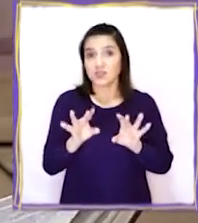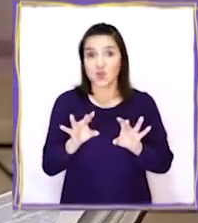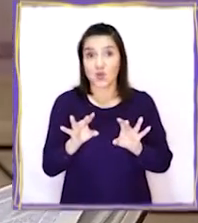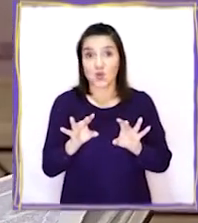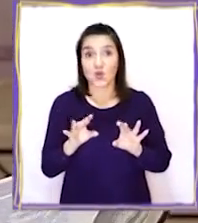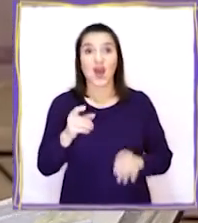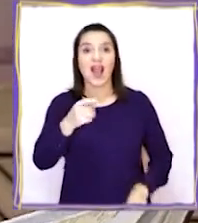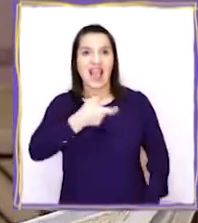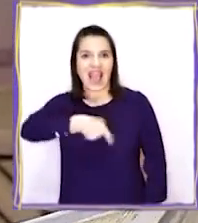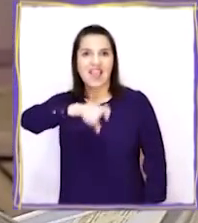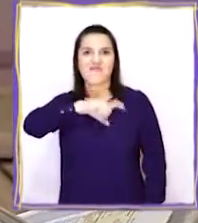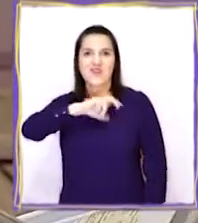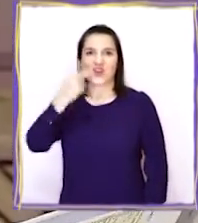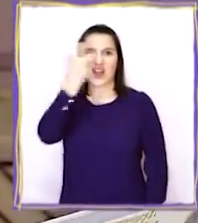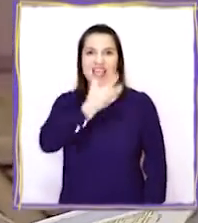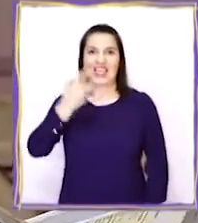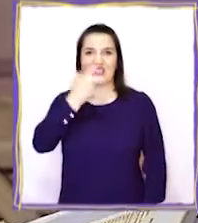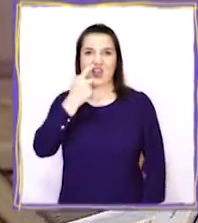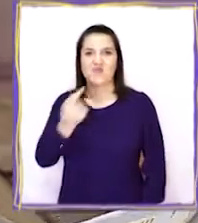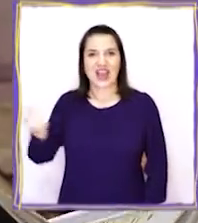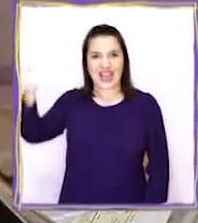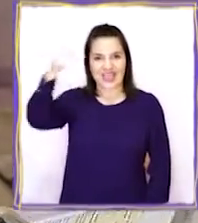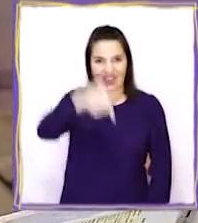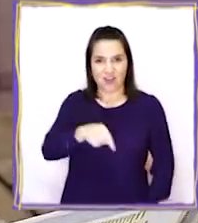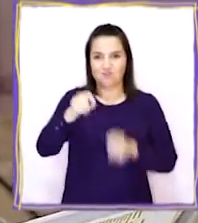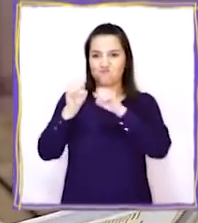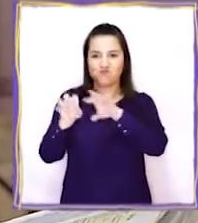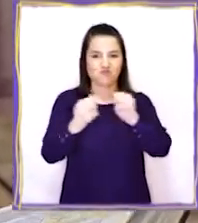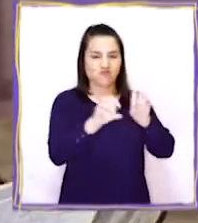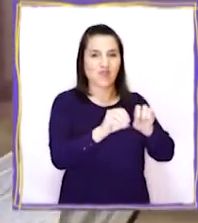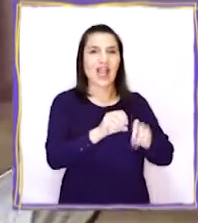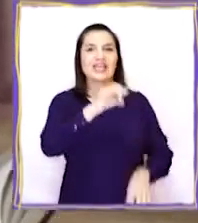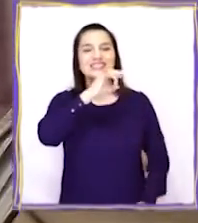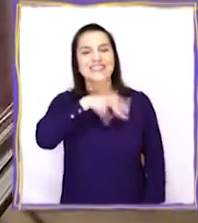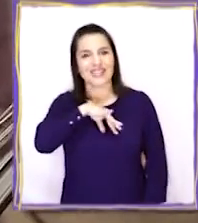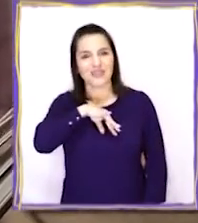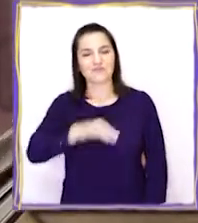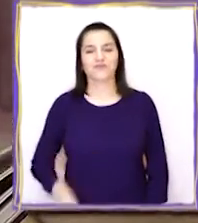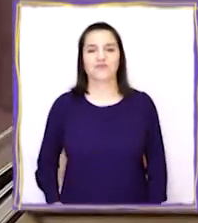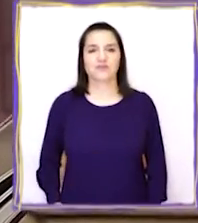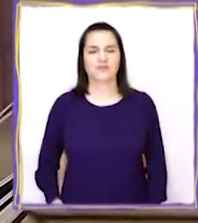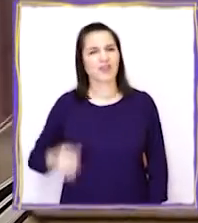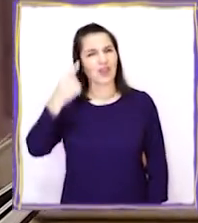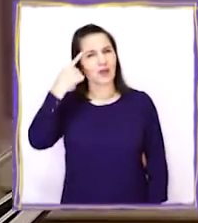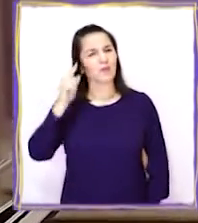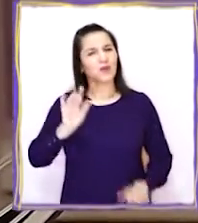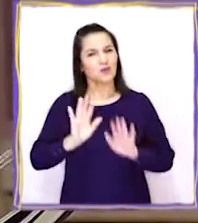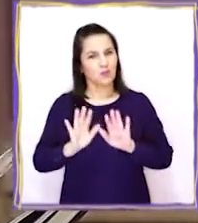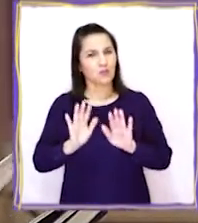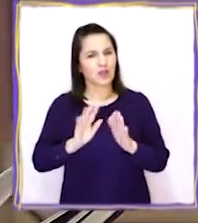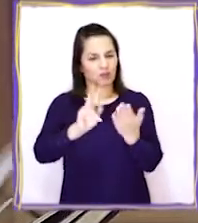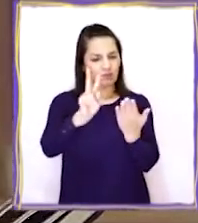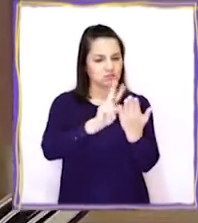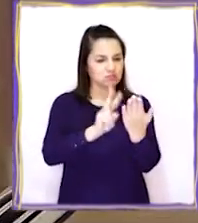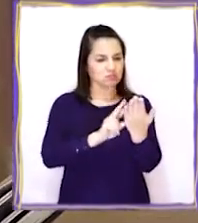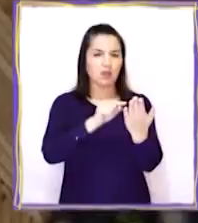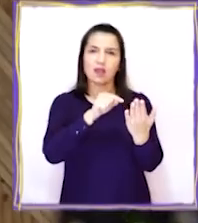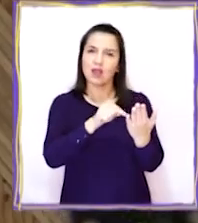como llegó el idioma español hasta Chile. Pero esperen, acá parece